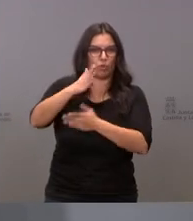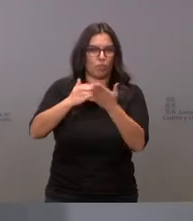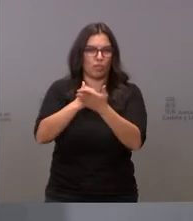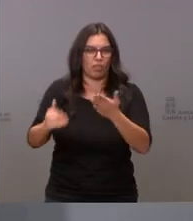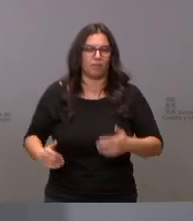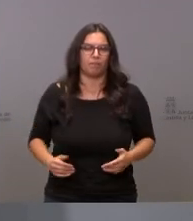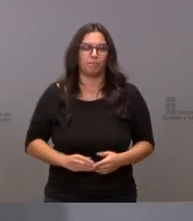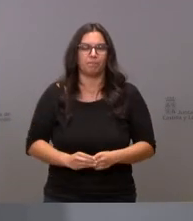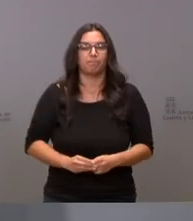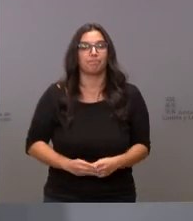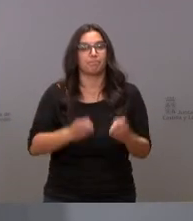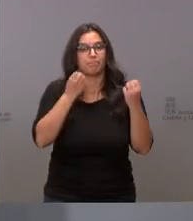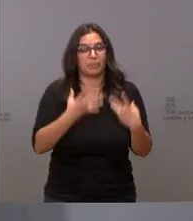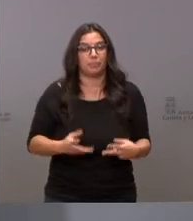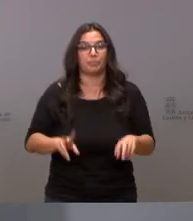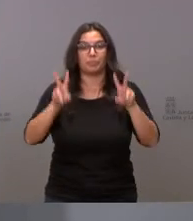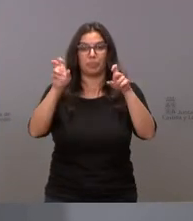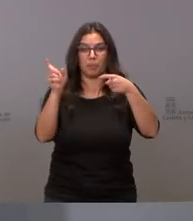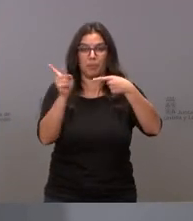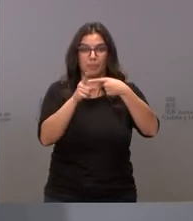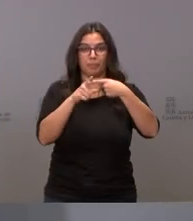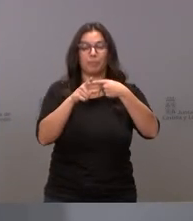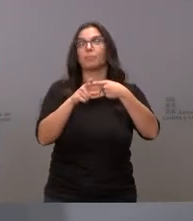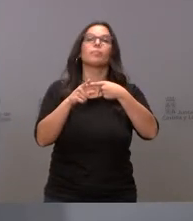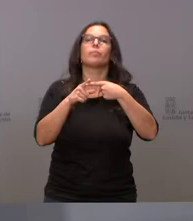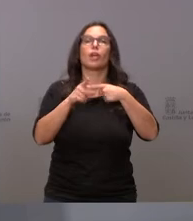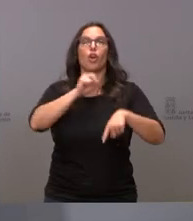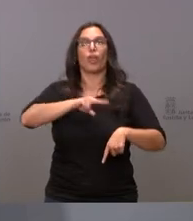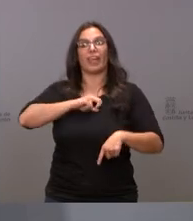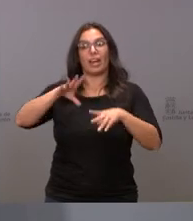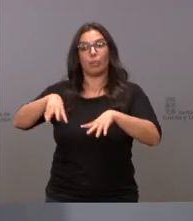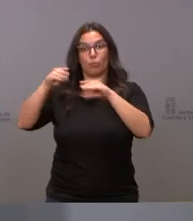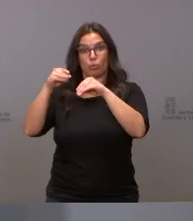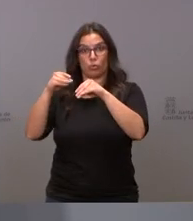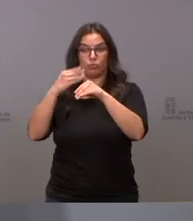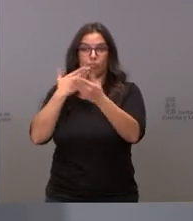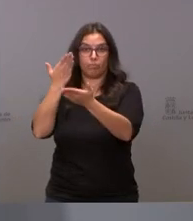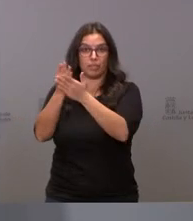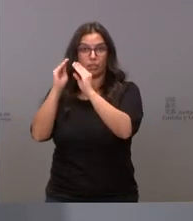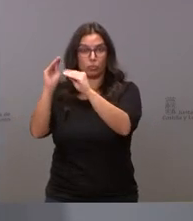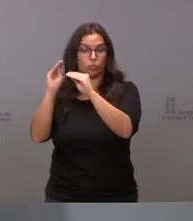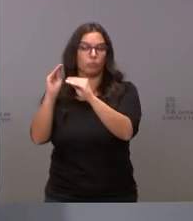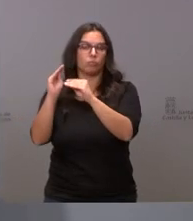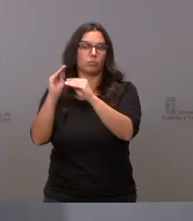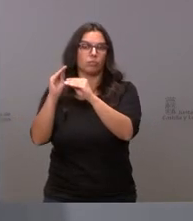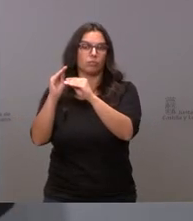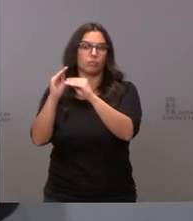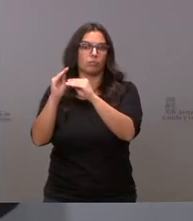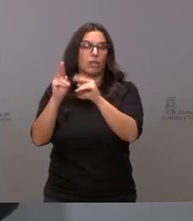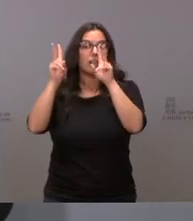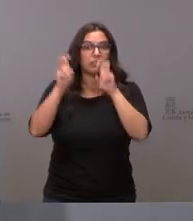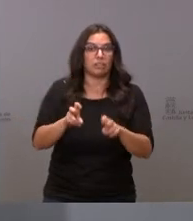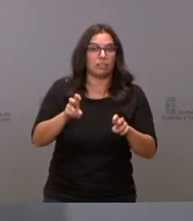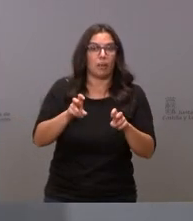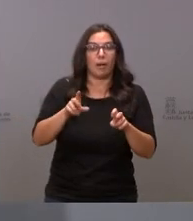bien sobre el asunto de la propuesta de los concejales de Burgos he de decirle que igual que no comento tampoco las decisiones de los concejales